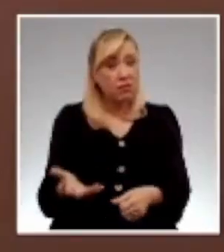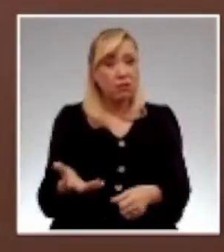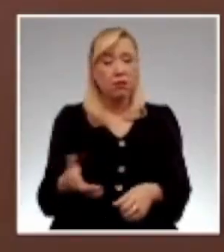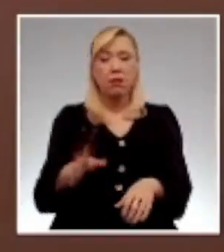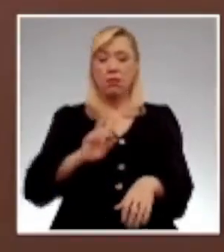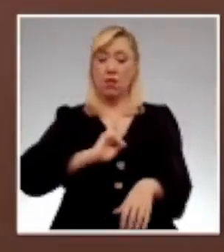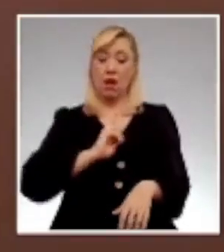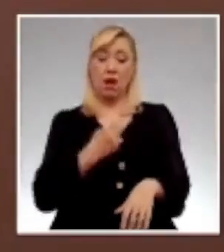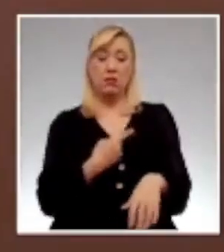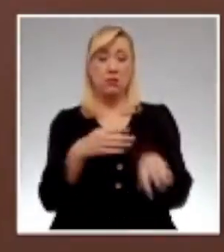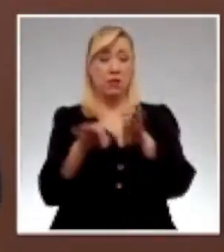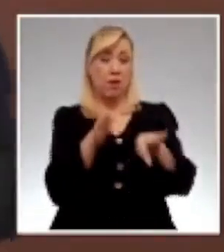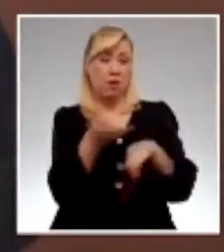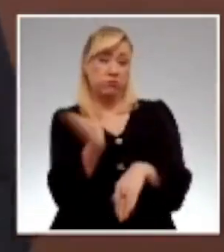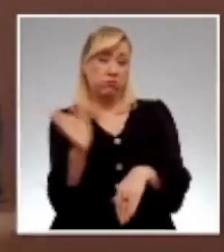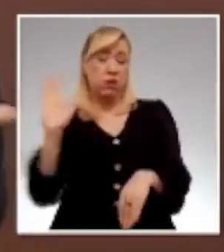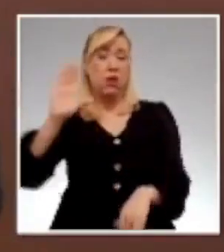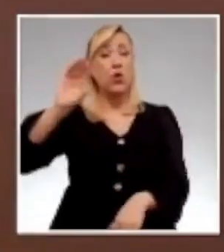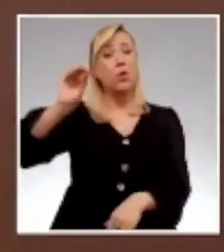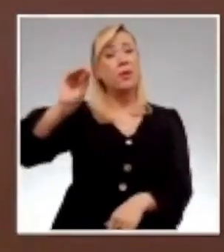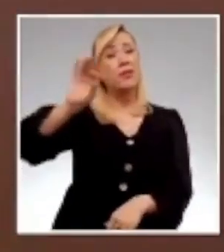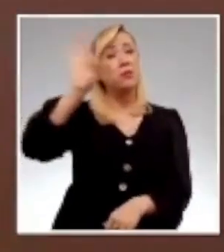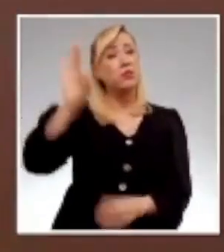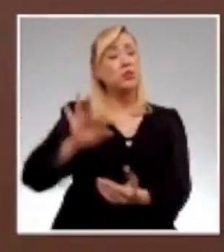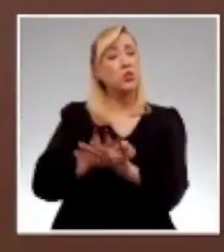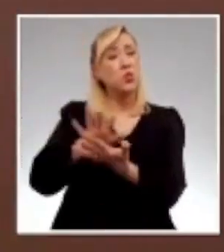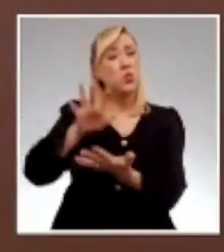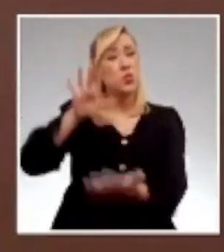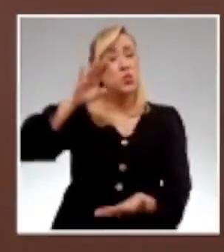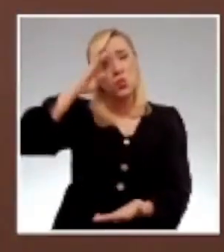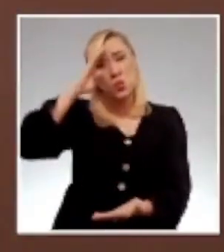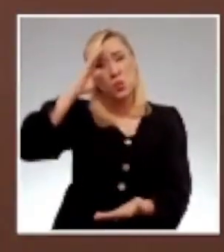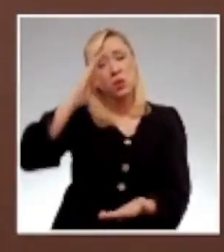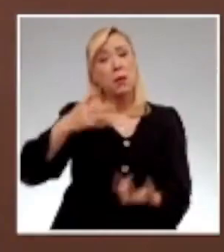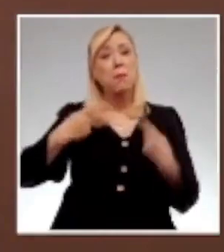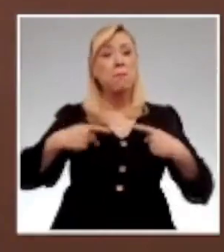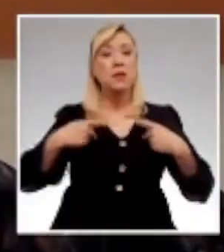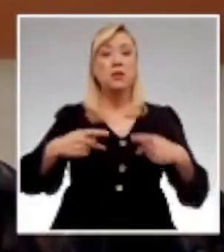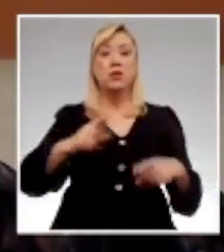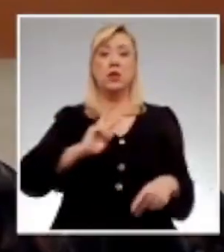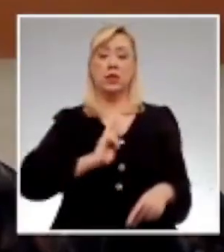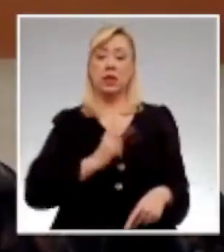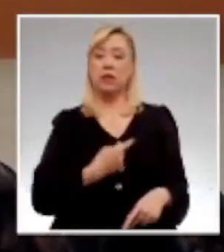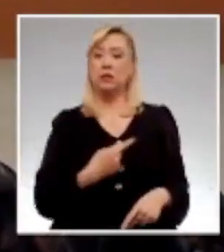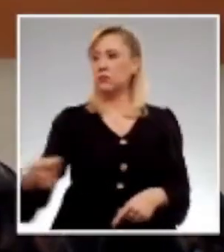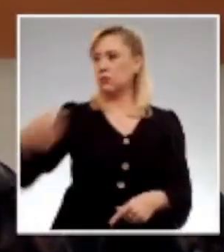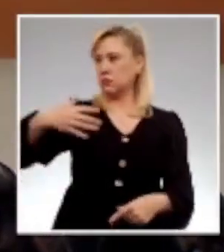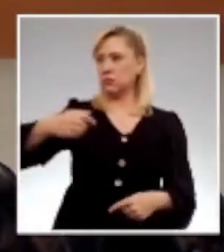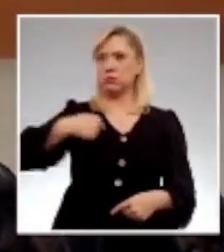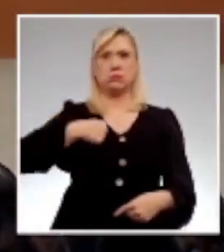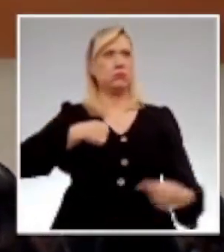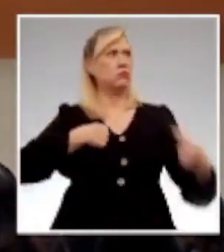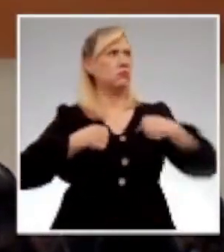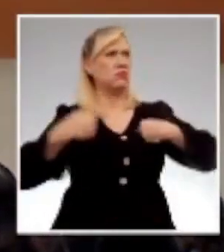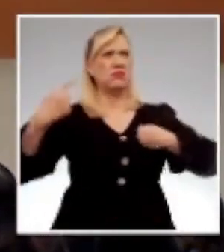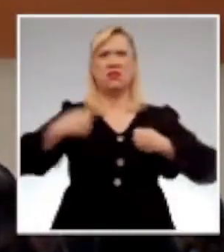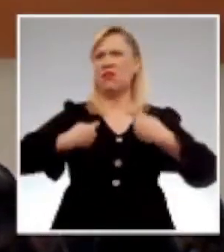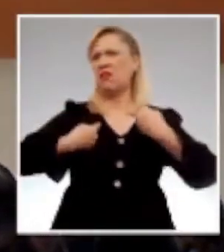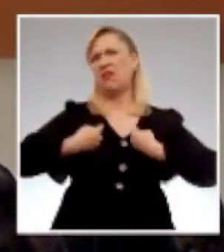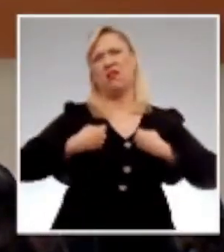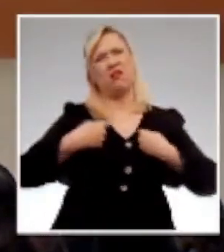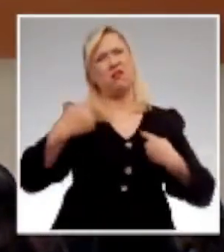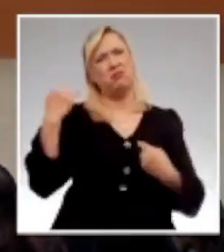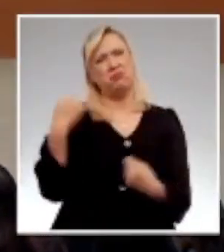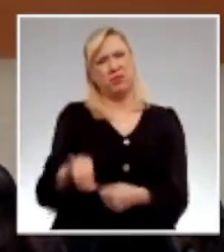90%. A nosotros personas trans nos culpan de unas cosas súper injustas. Durante la clausura del encuentro